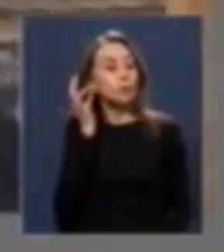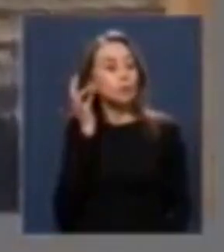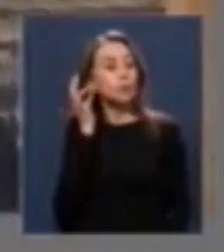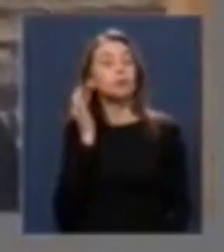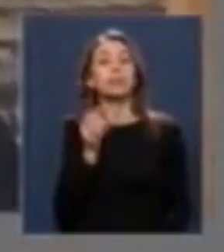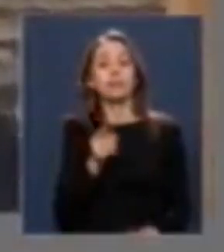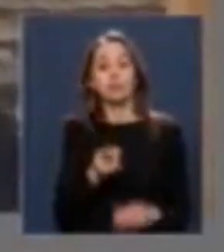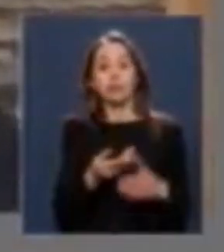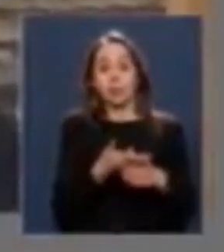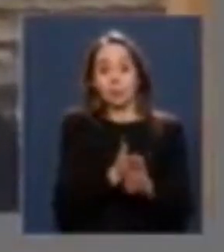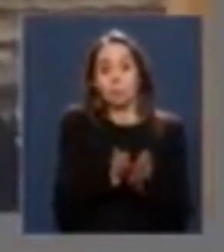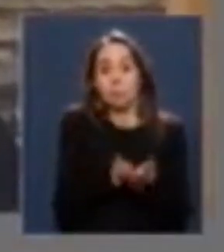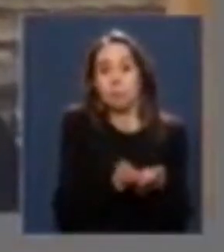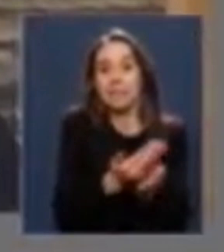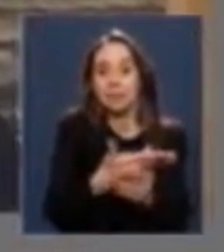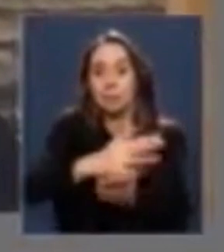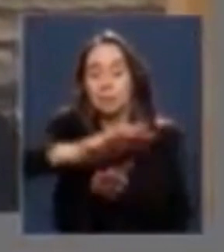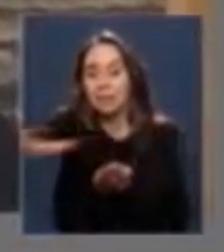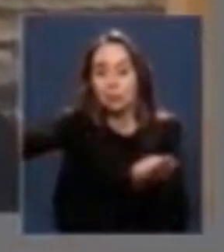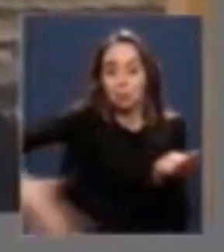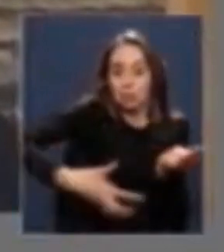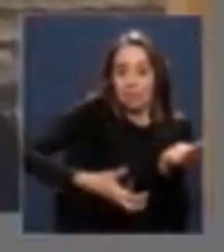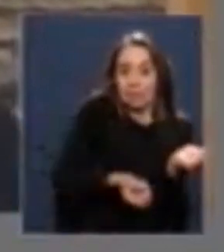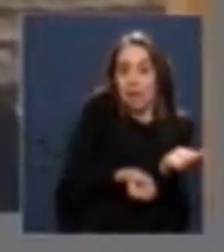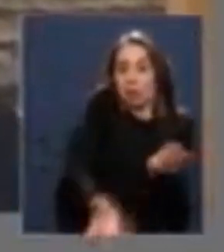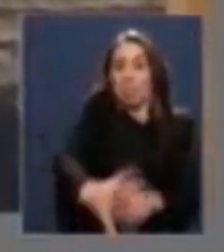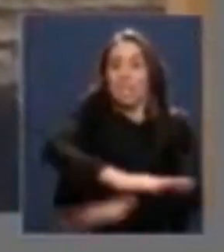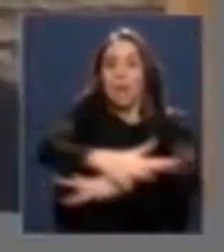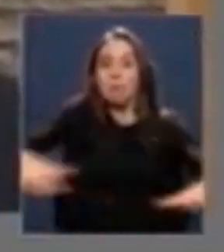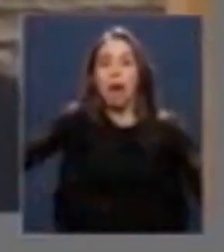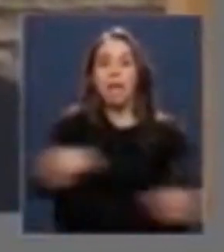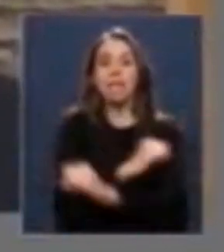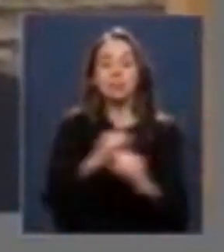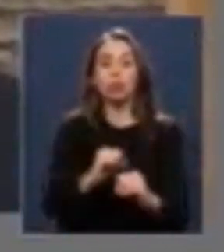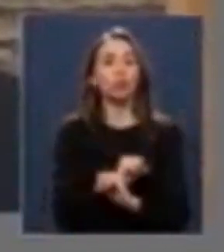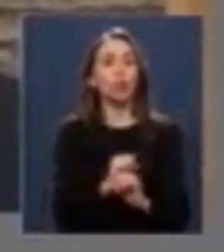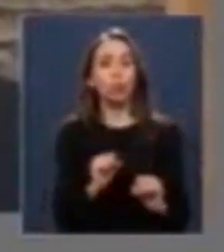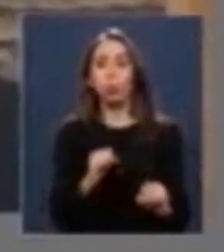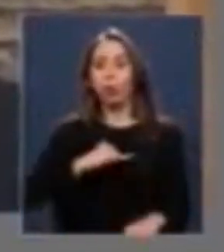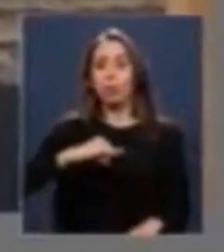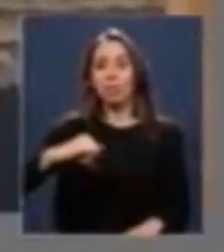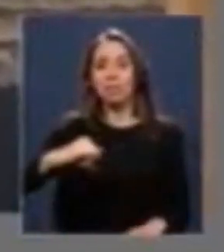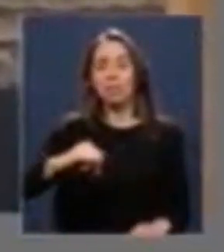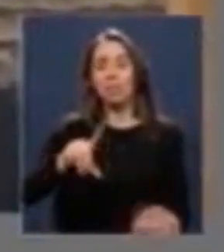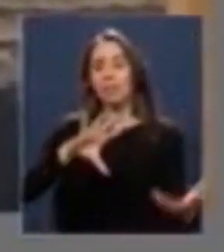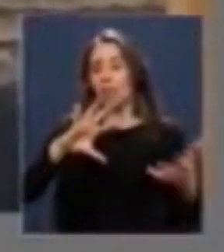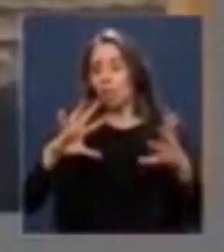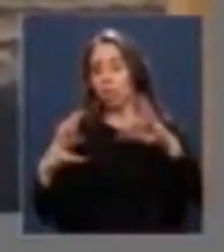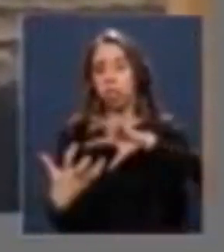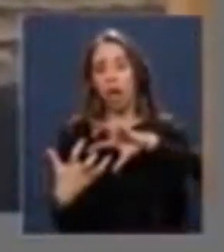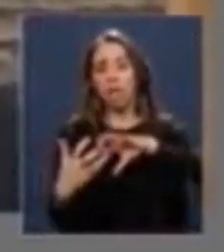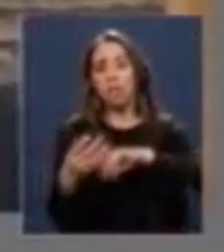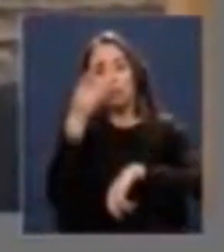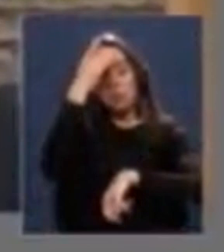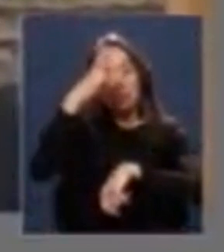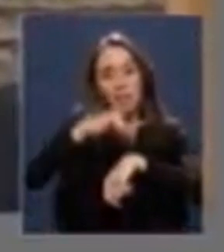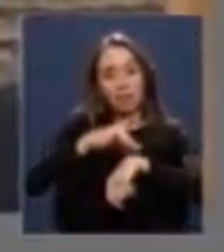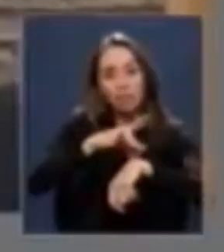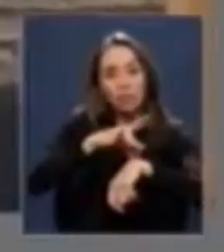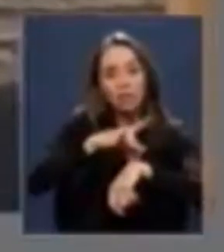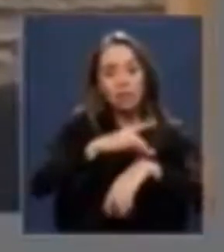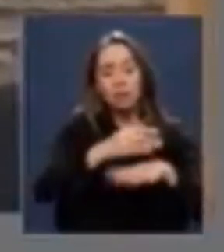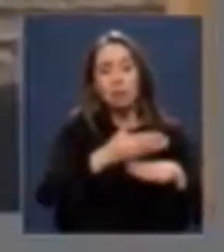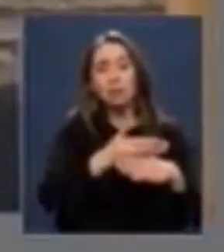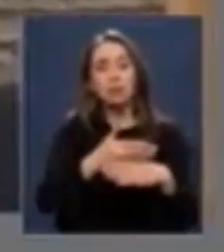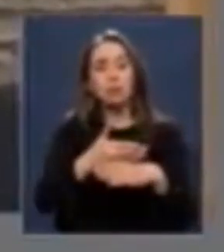explosivos es una práctica de pesca insostenible que daña irreversiblemente la salud a